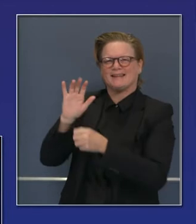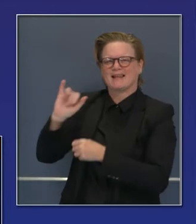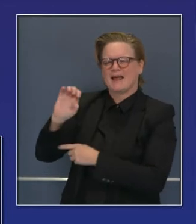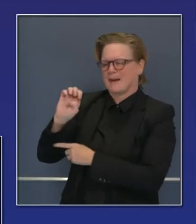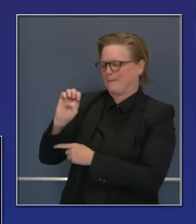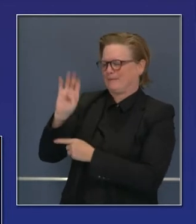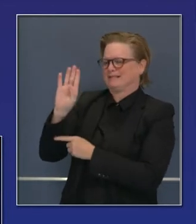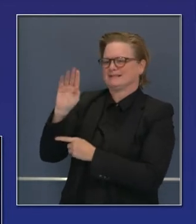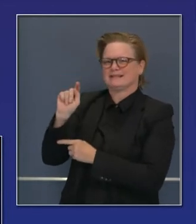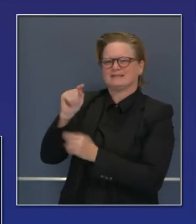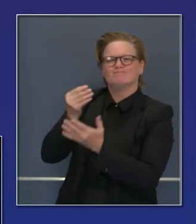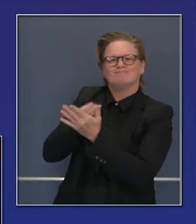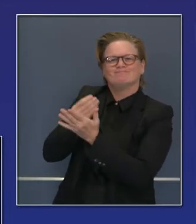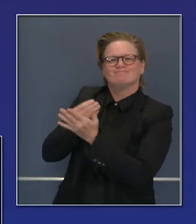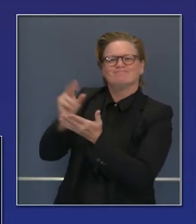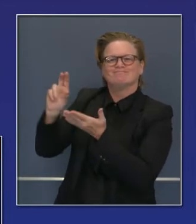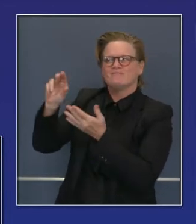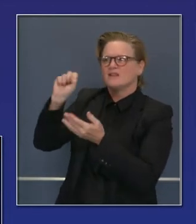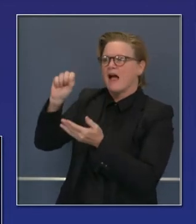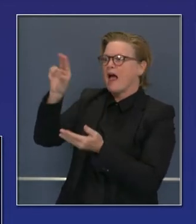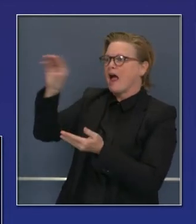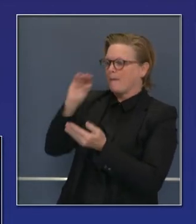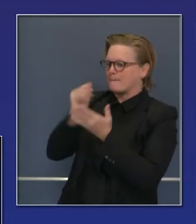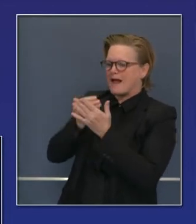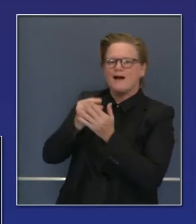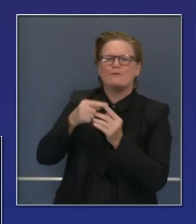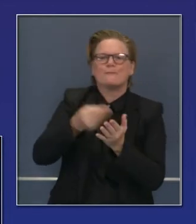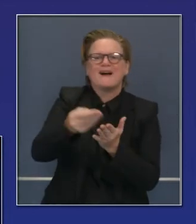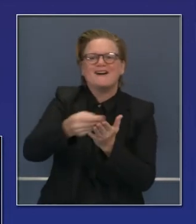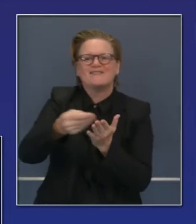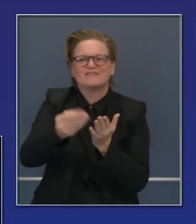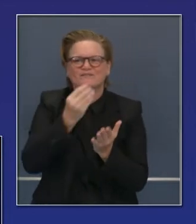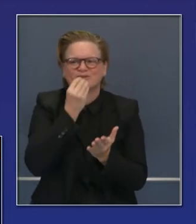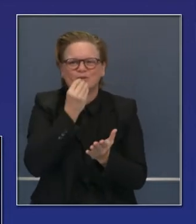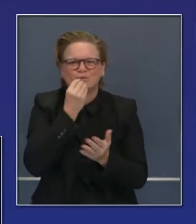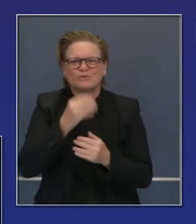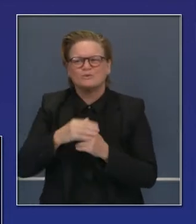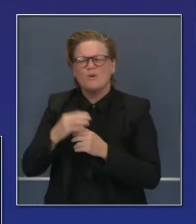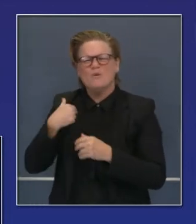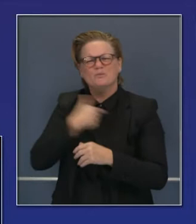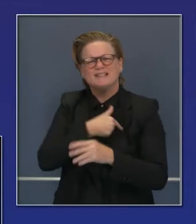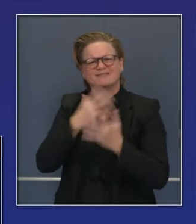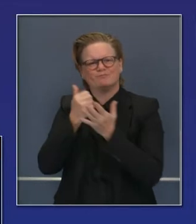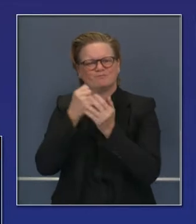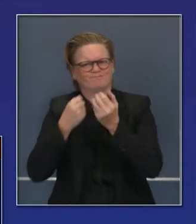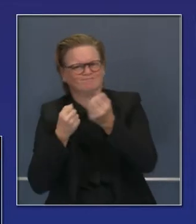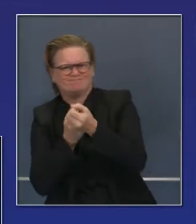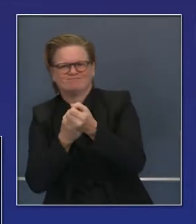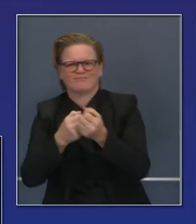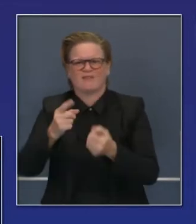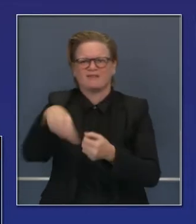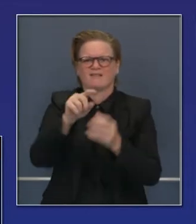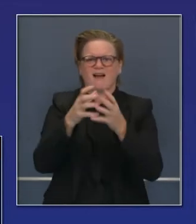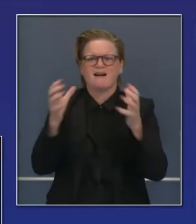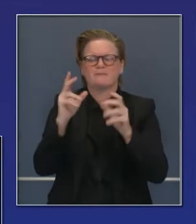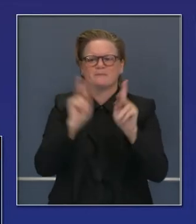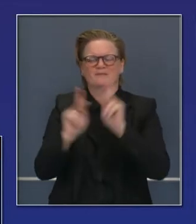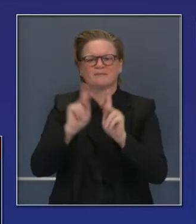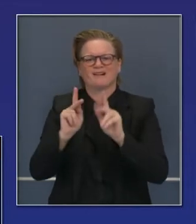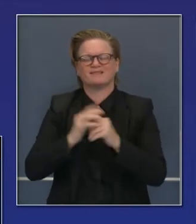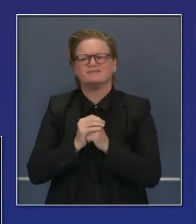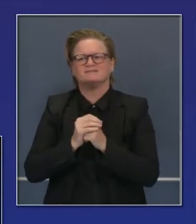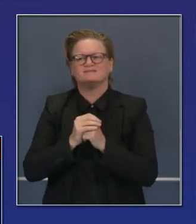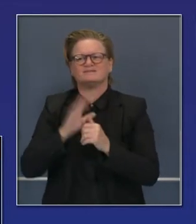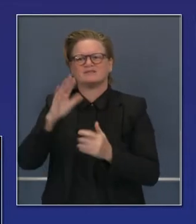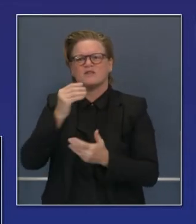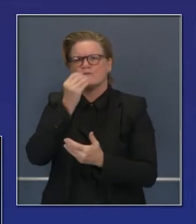han beneficiado. Hemos podido alcanzar a la gran mayoría de la gente del estado que necesita estos